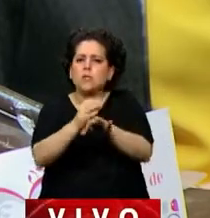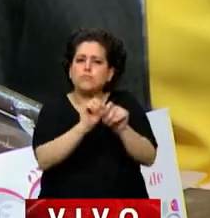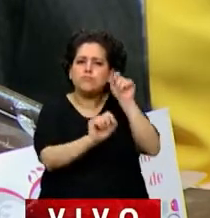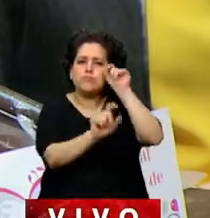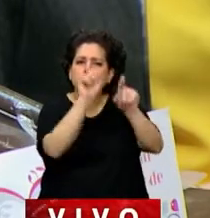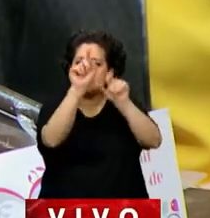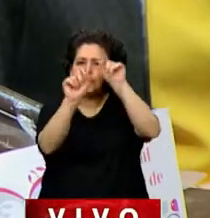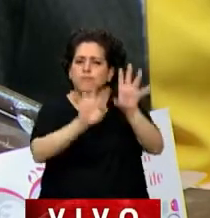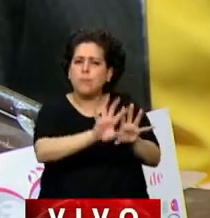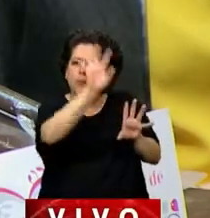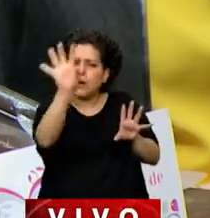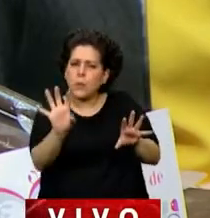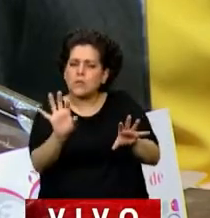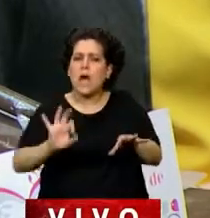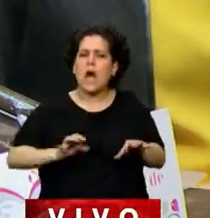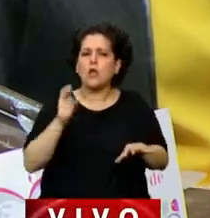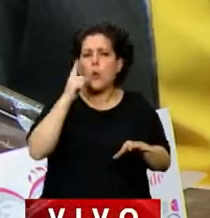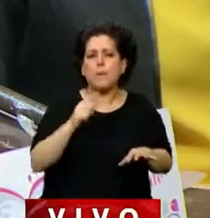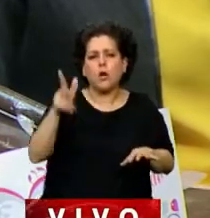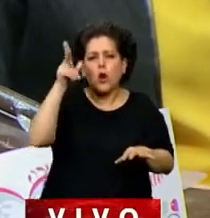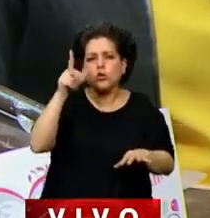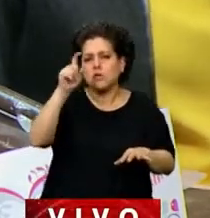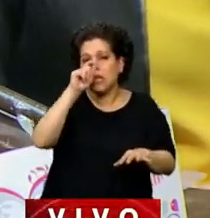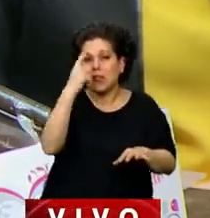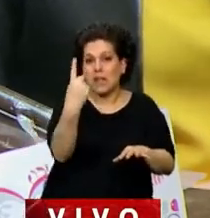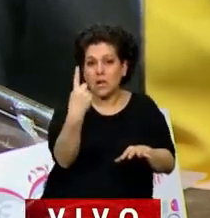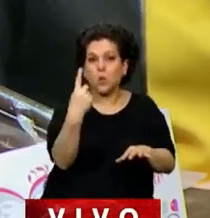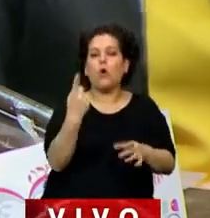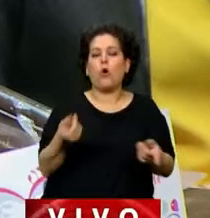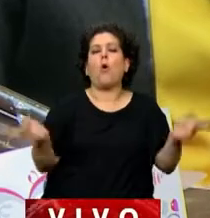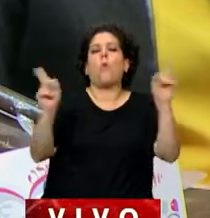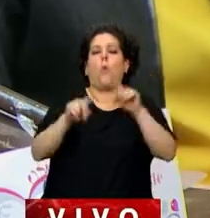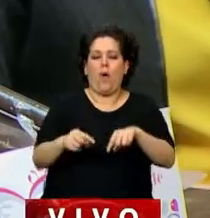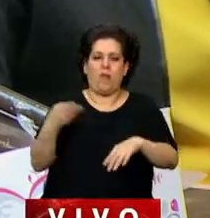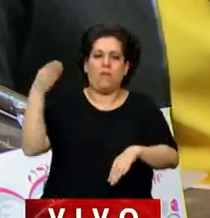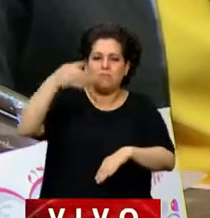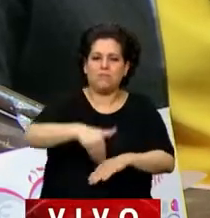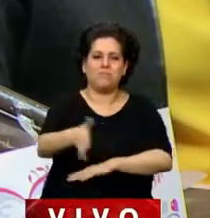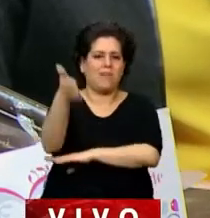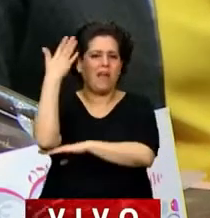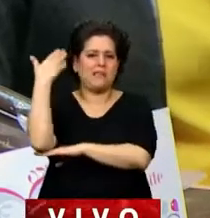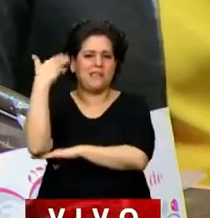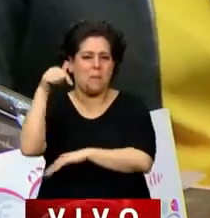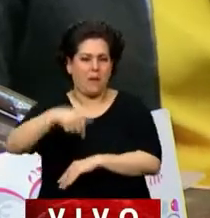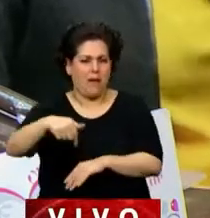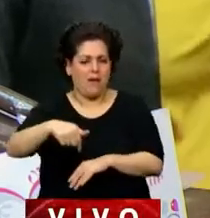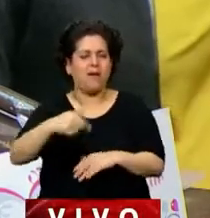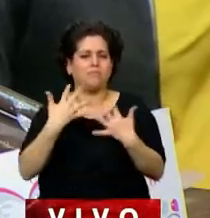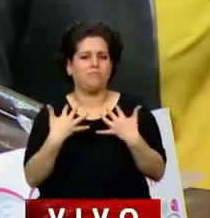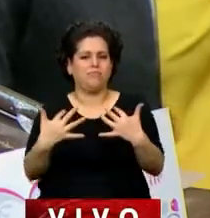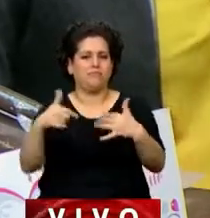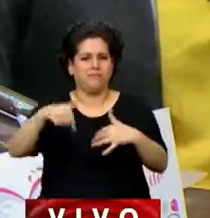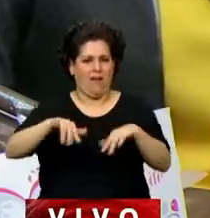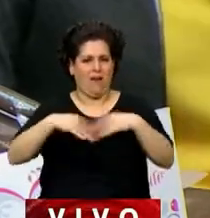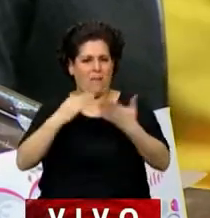En el año 1871, cuando vino nuevamente a la asamblea realizada acá